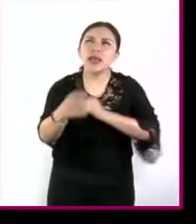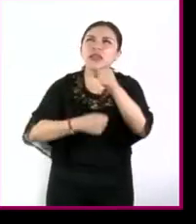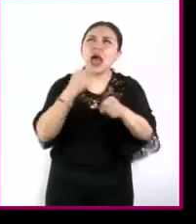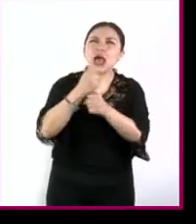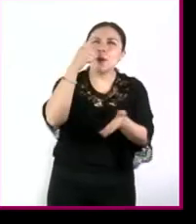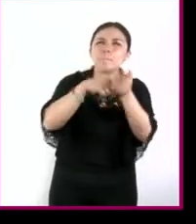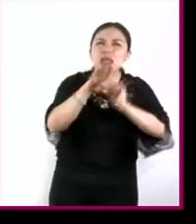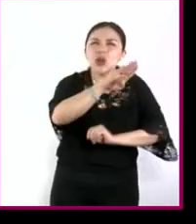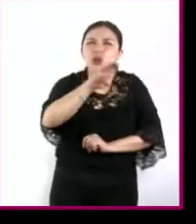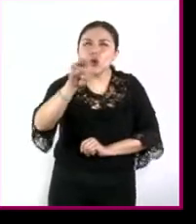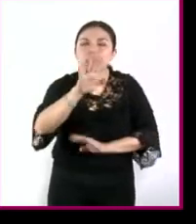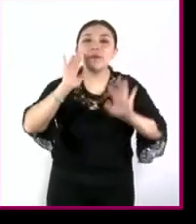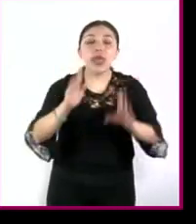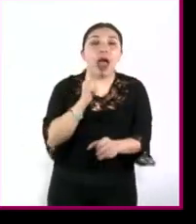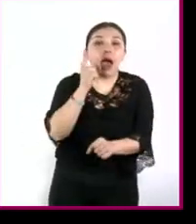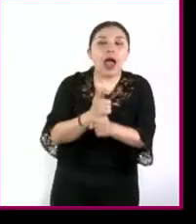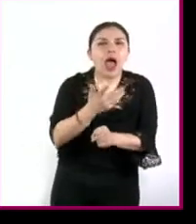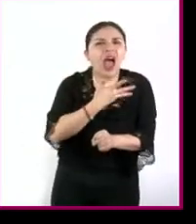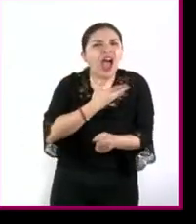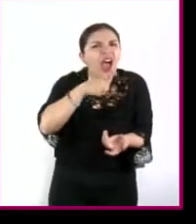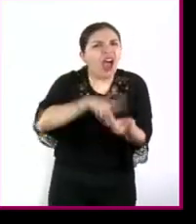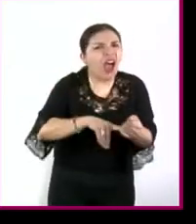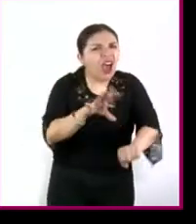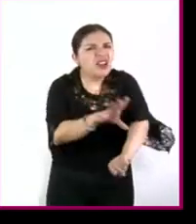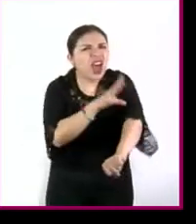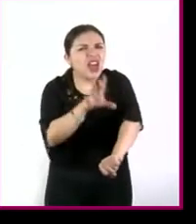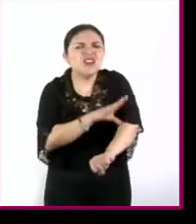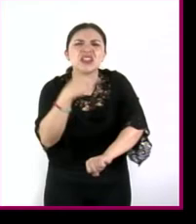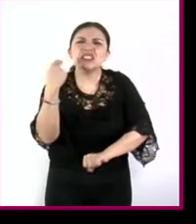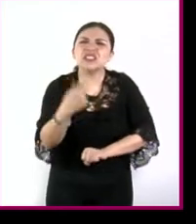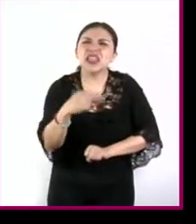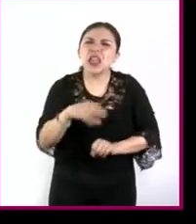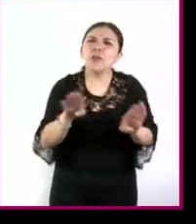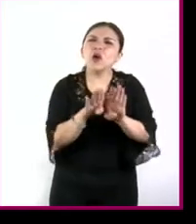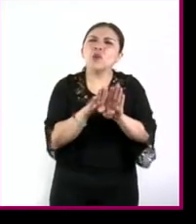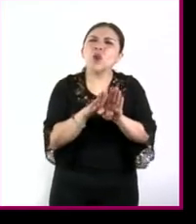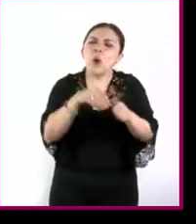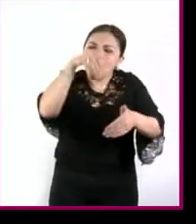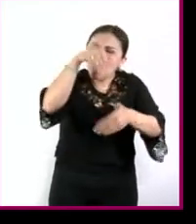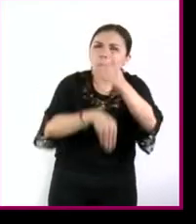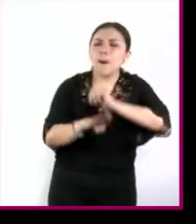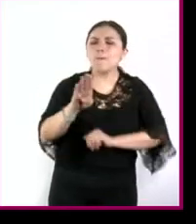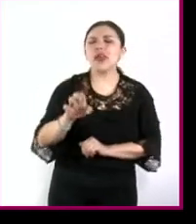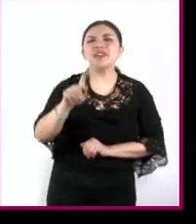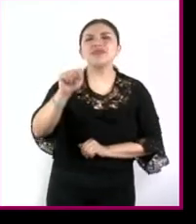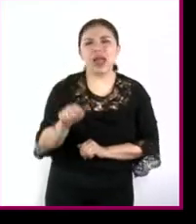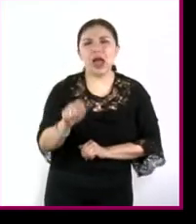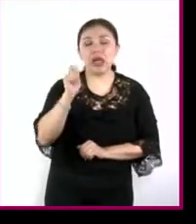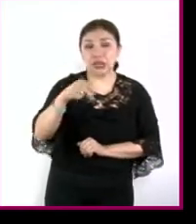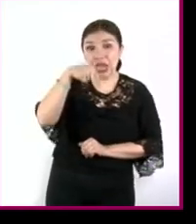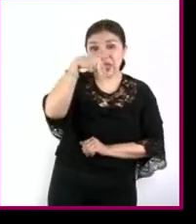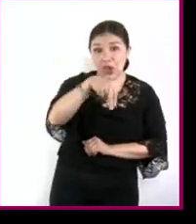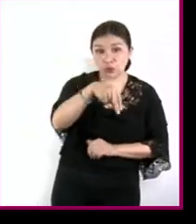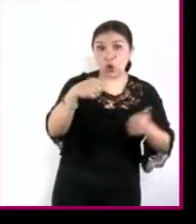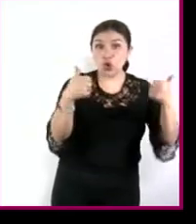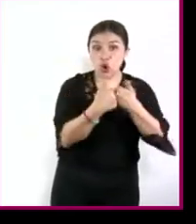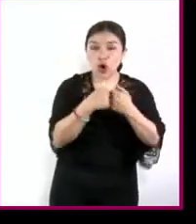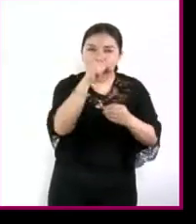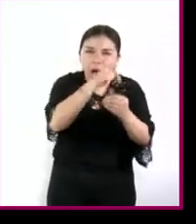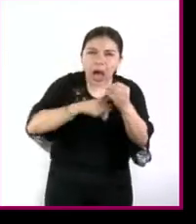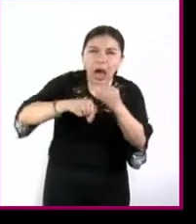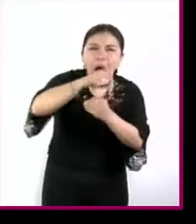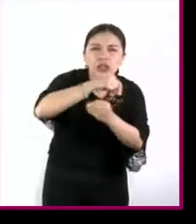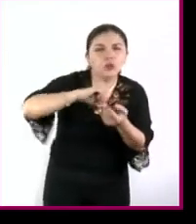descubrió que elementos radioactivos tenían un proceso llamado decaimiento beta donde un neutrón en un núcleo atómico se